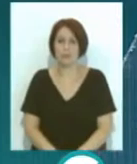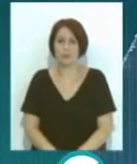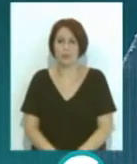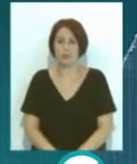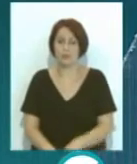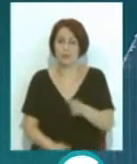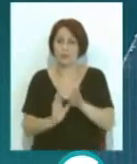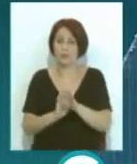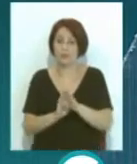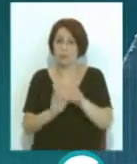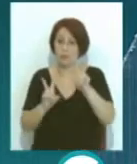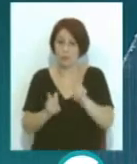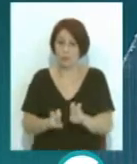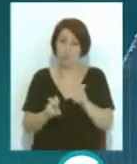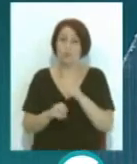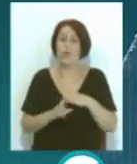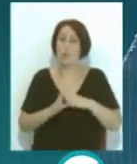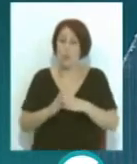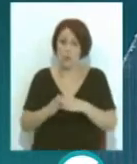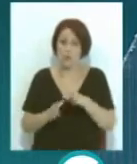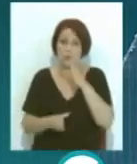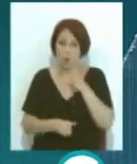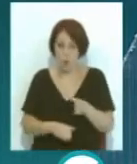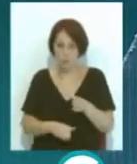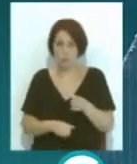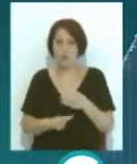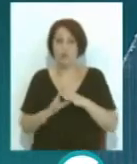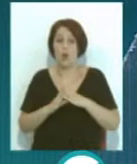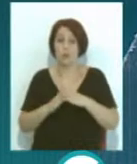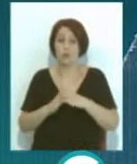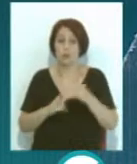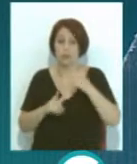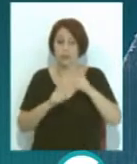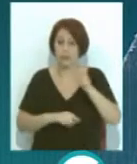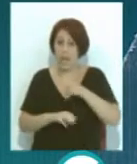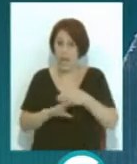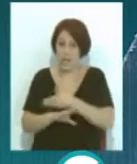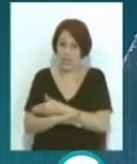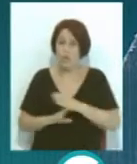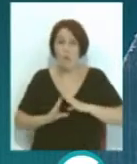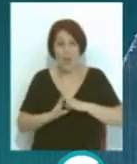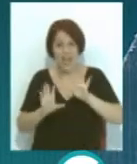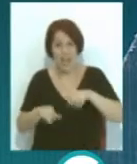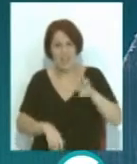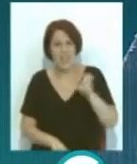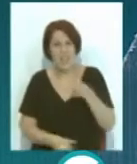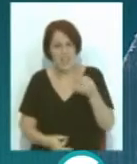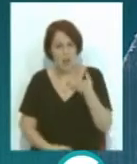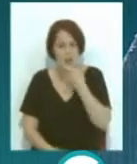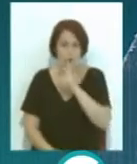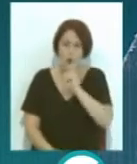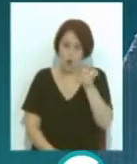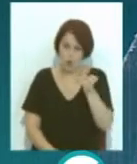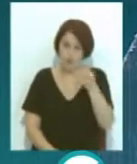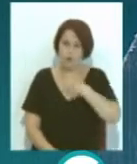Y seguimos en el ámbito portuario porque antes de que lleguen los cruceros ya ha llegado al muelle de Cádiz otro conocido